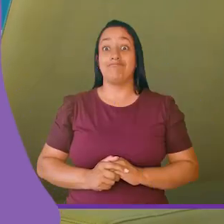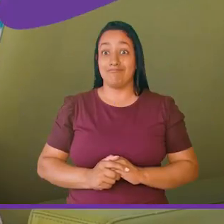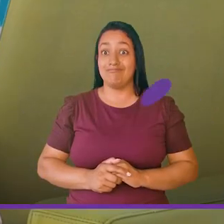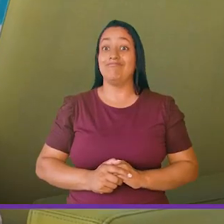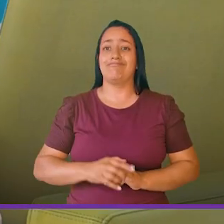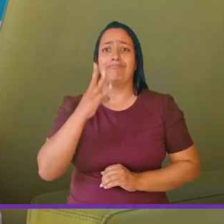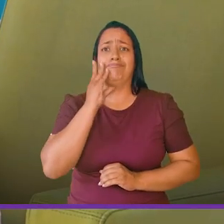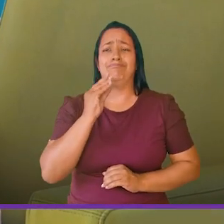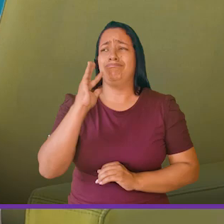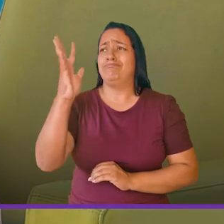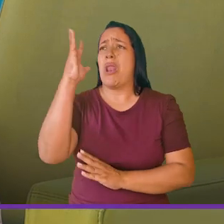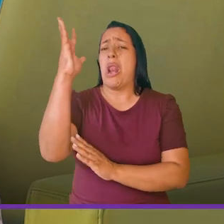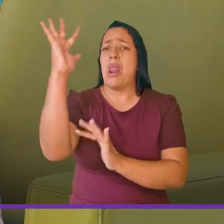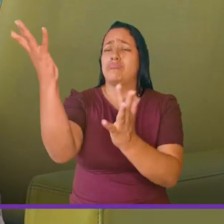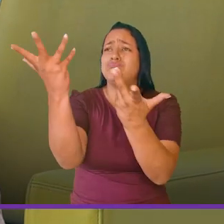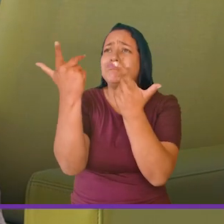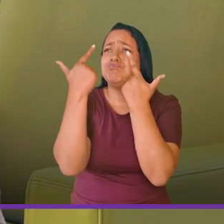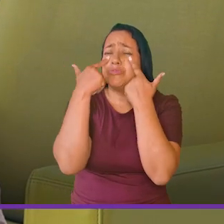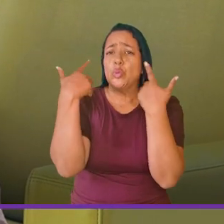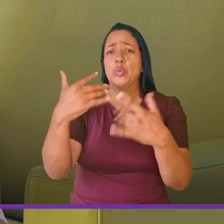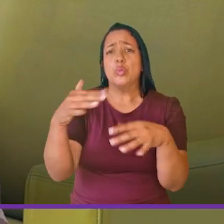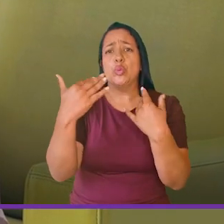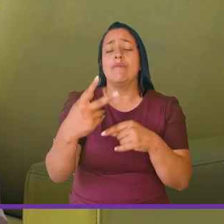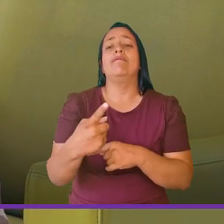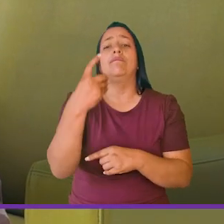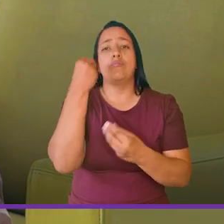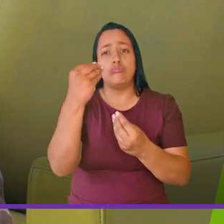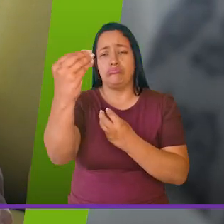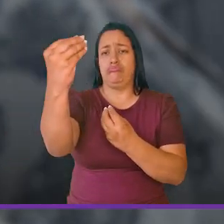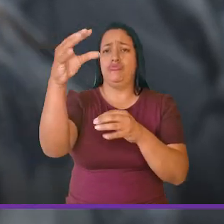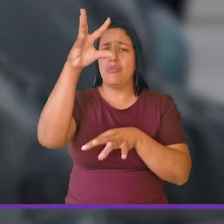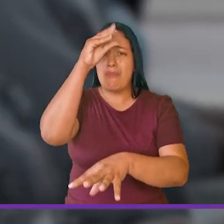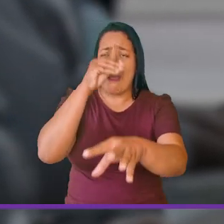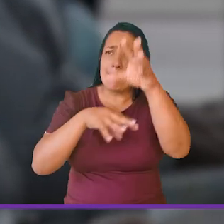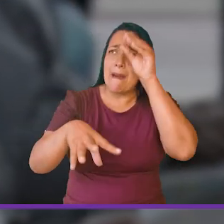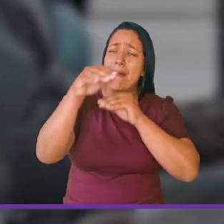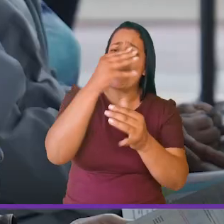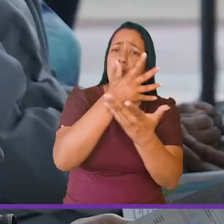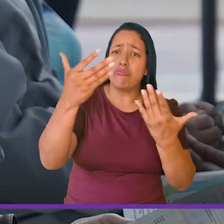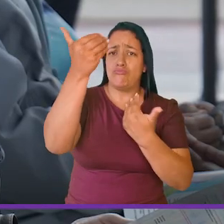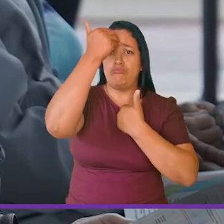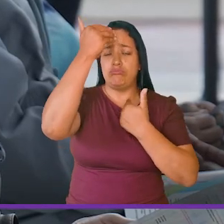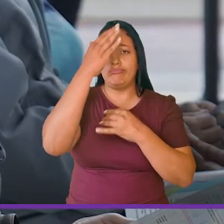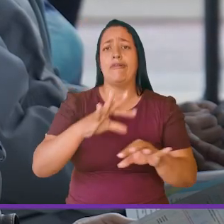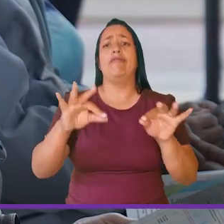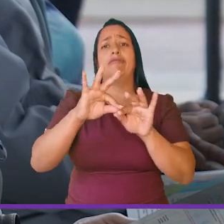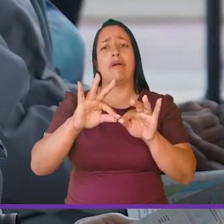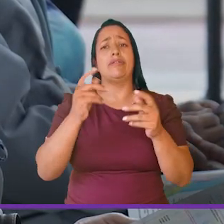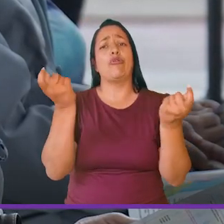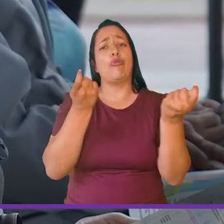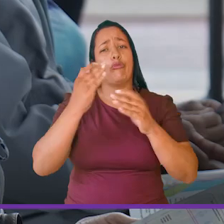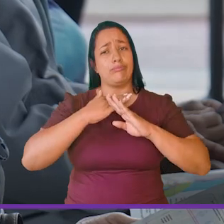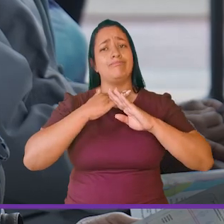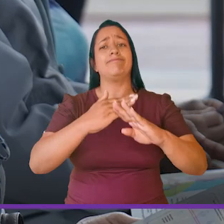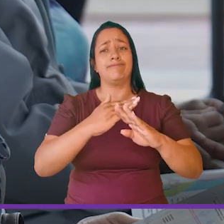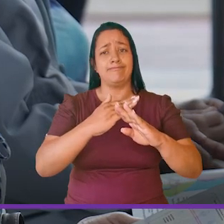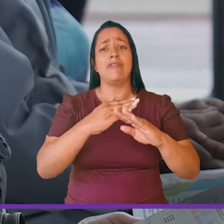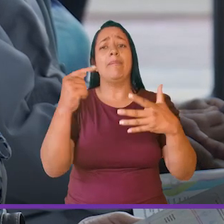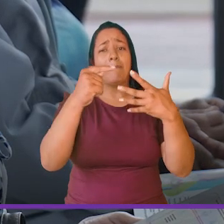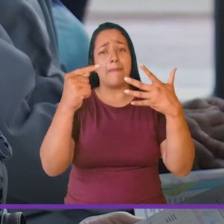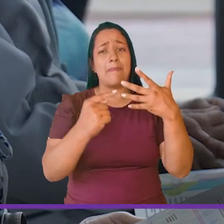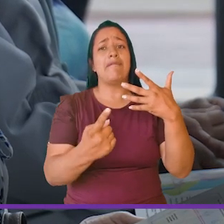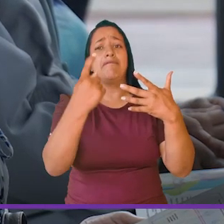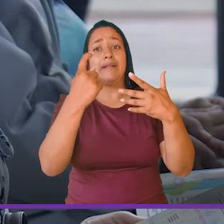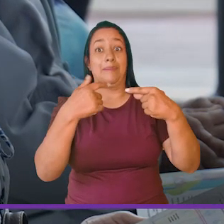Me pareció una muy buena experiencia, nos falta mucho conocimiento, concientización, nos falta mucho el manejo de prevención,